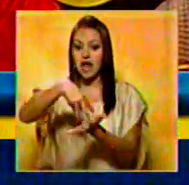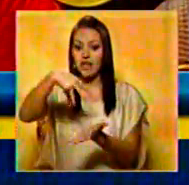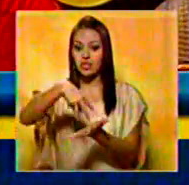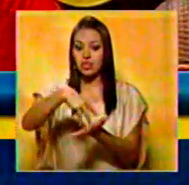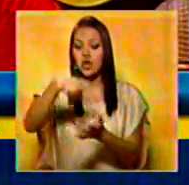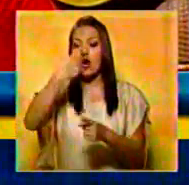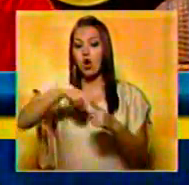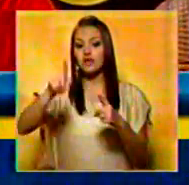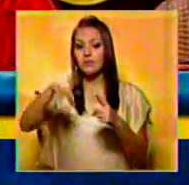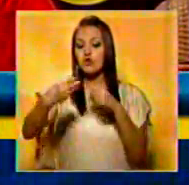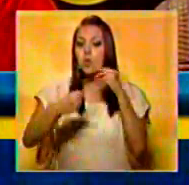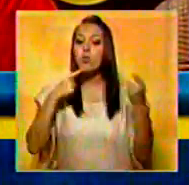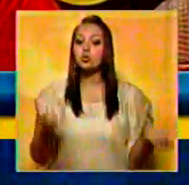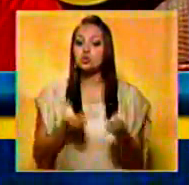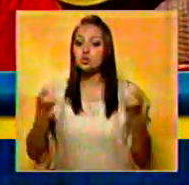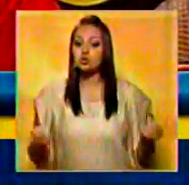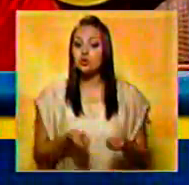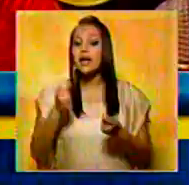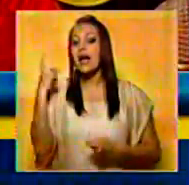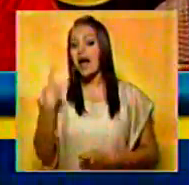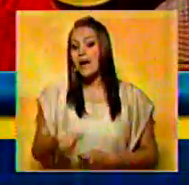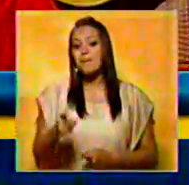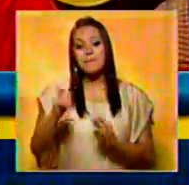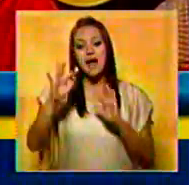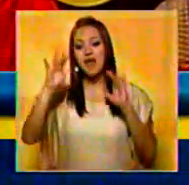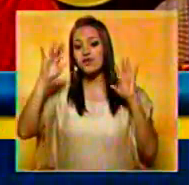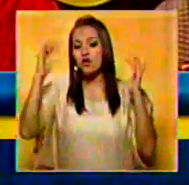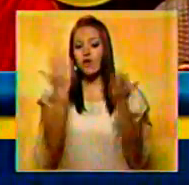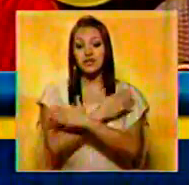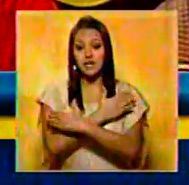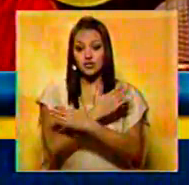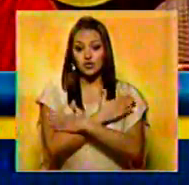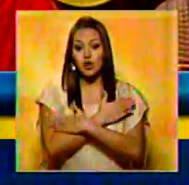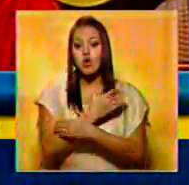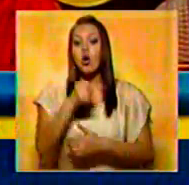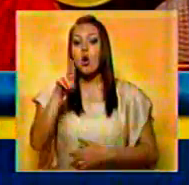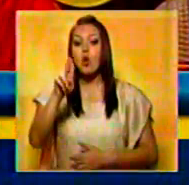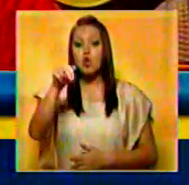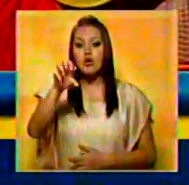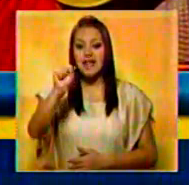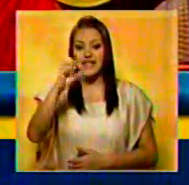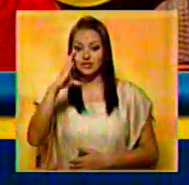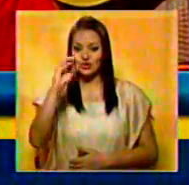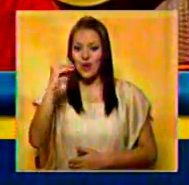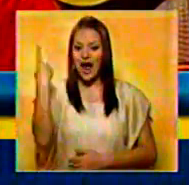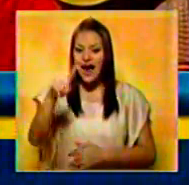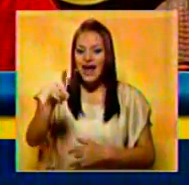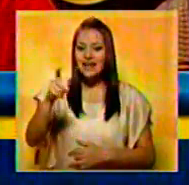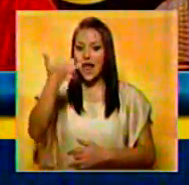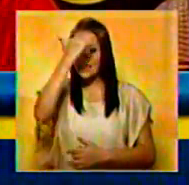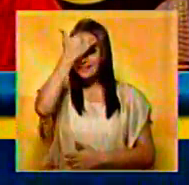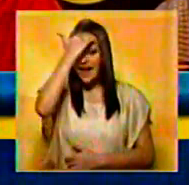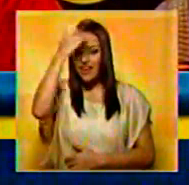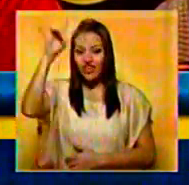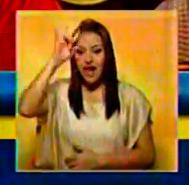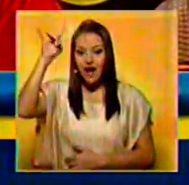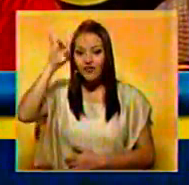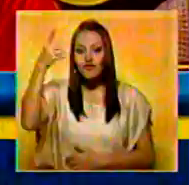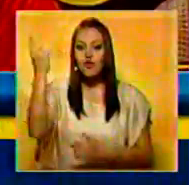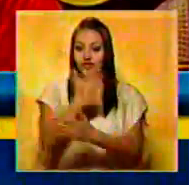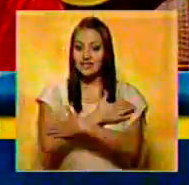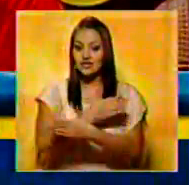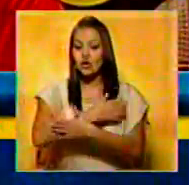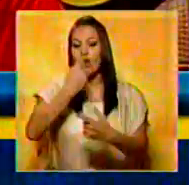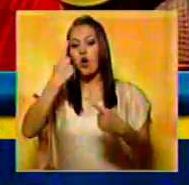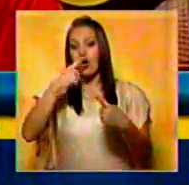Y en el marco de la campaña tuvimos ese maravilloso reconocimiento de la UNESCO, de los diablos danzantes de Venezuela y los diablos